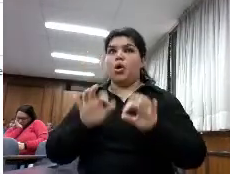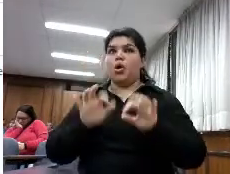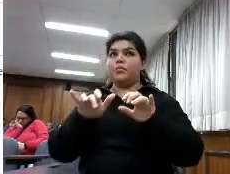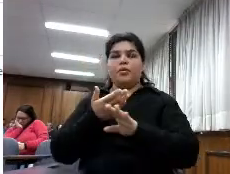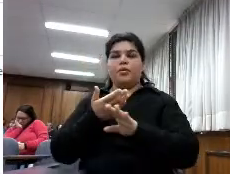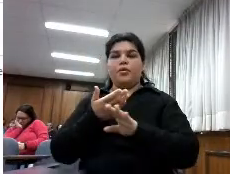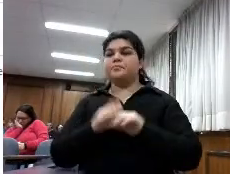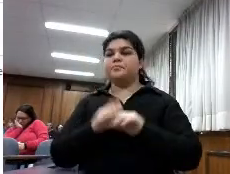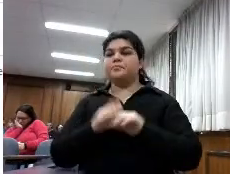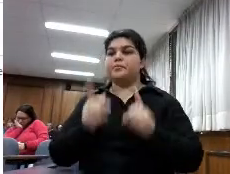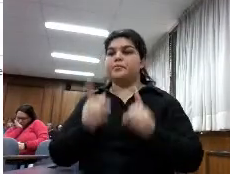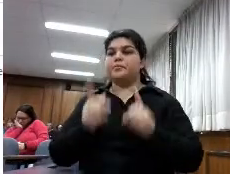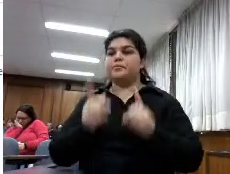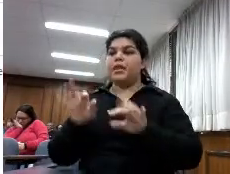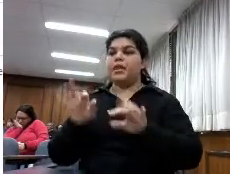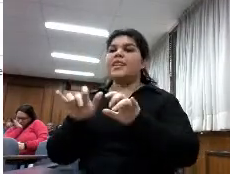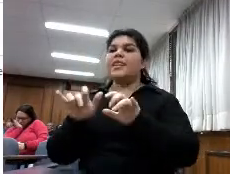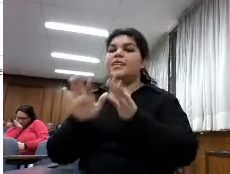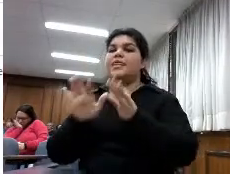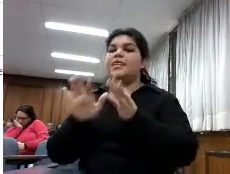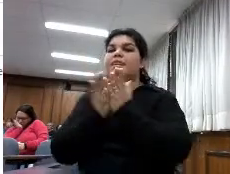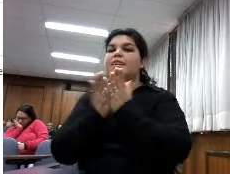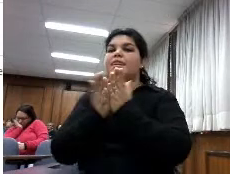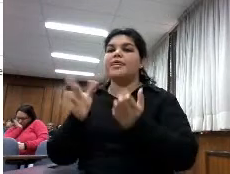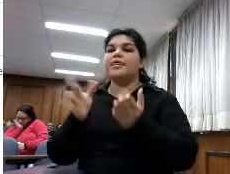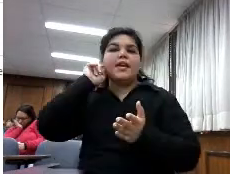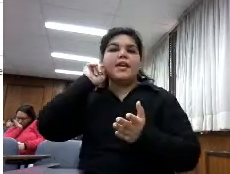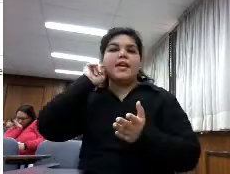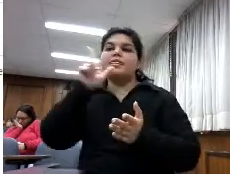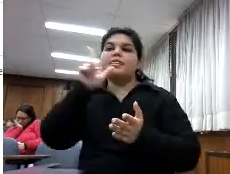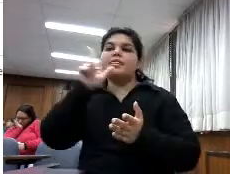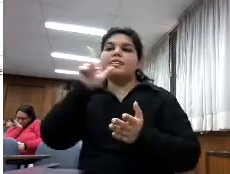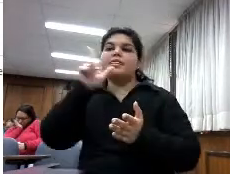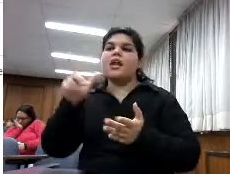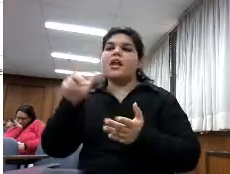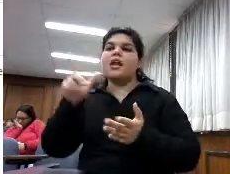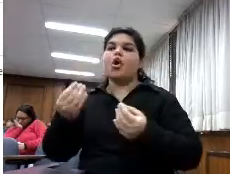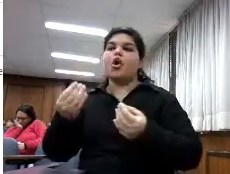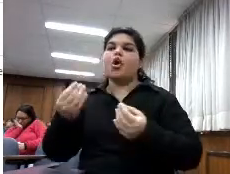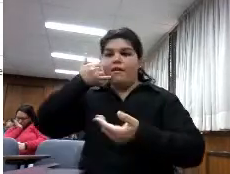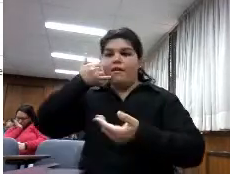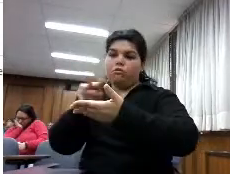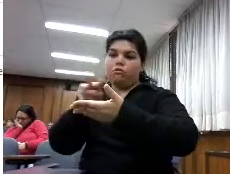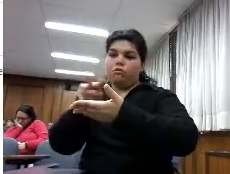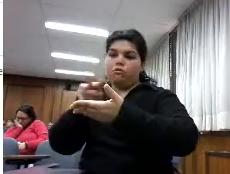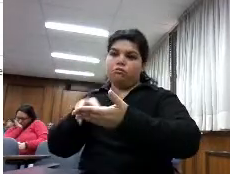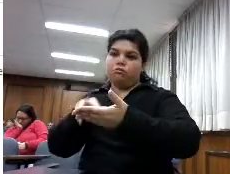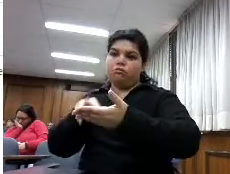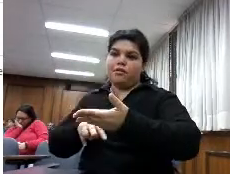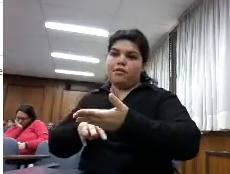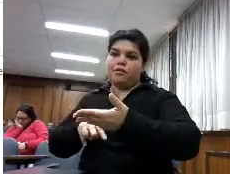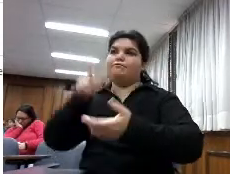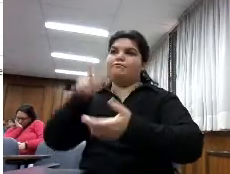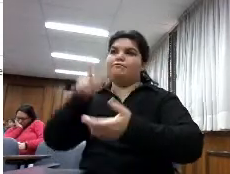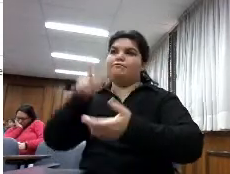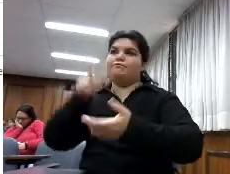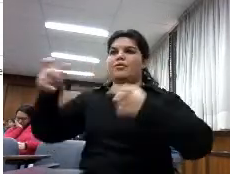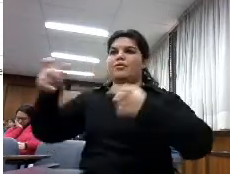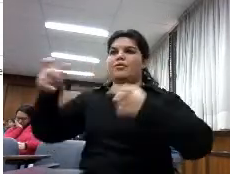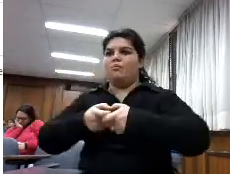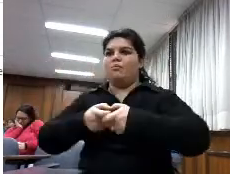digital lee en el teléfono móvil y cada vez más gente lee en teléfonos móviles las pantallas